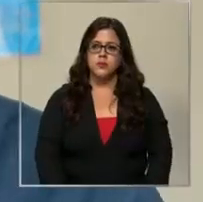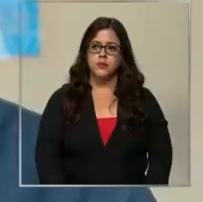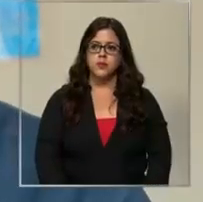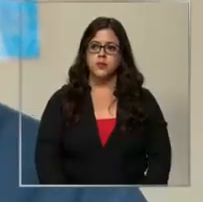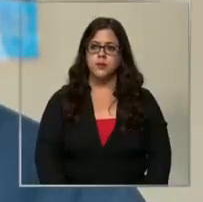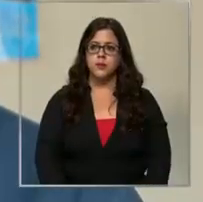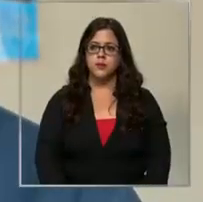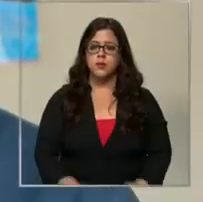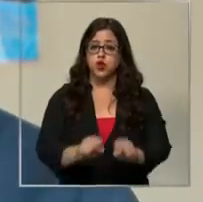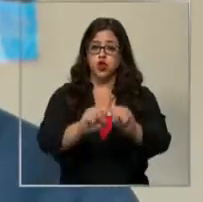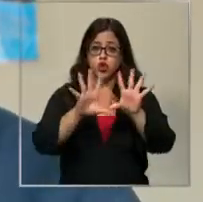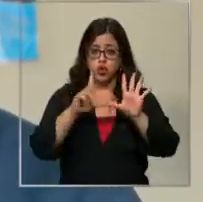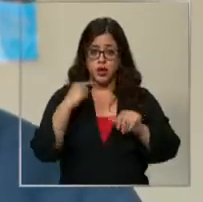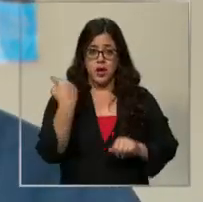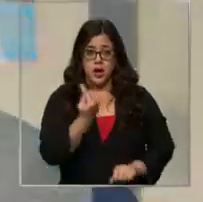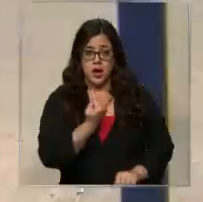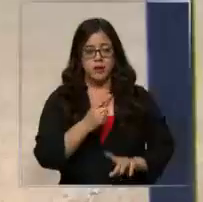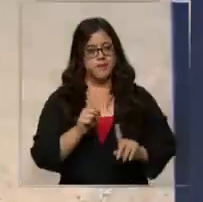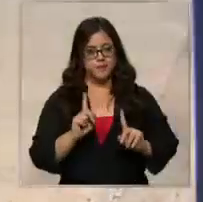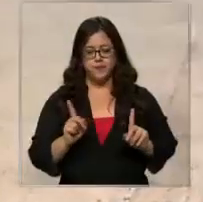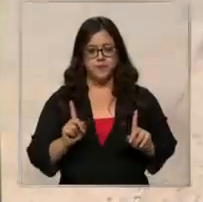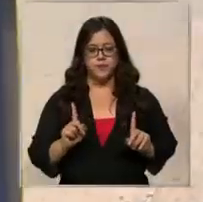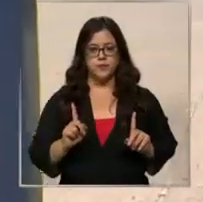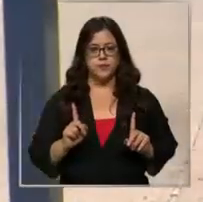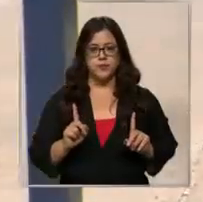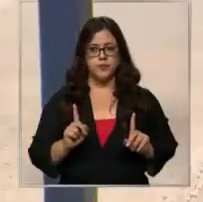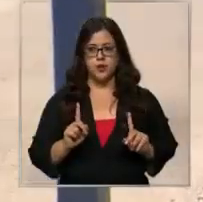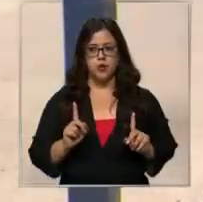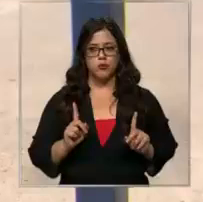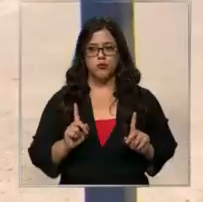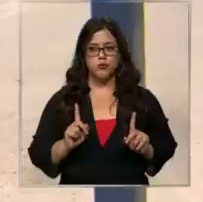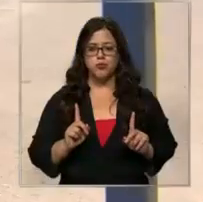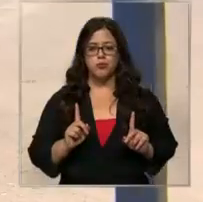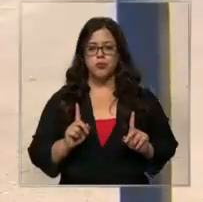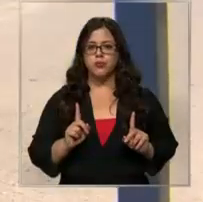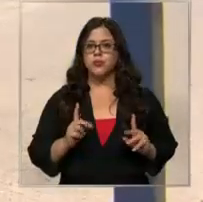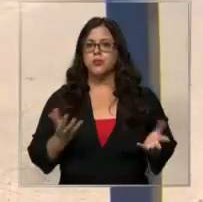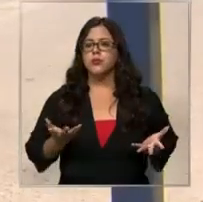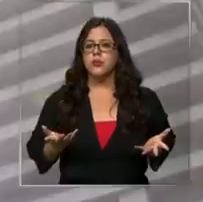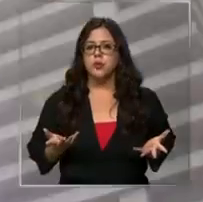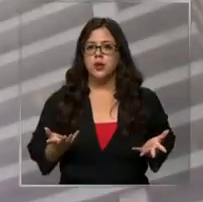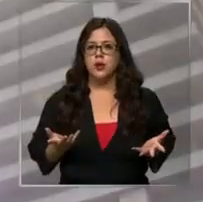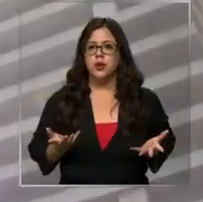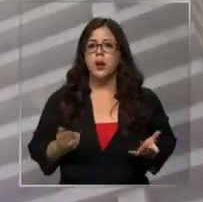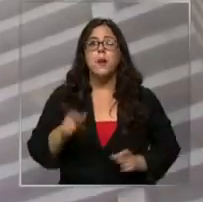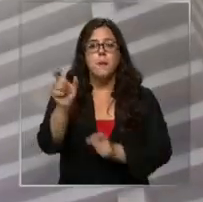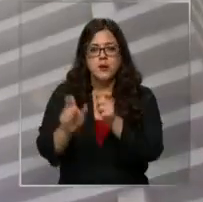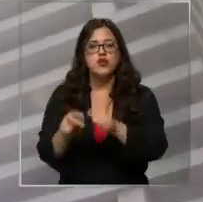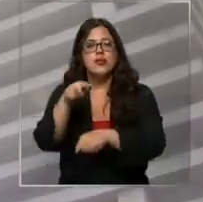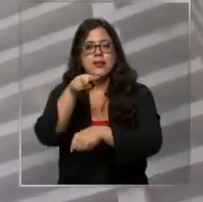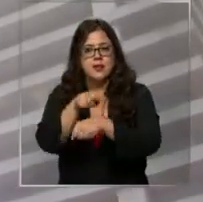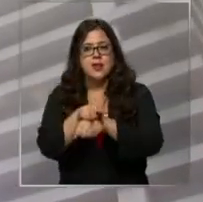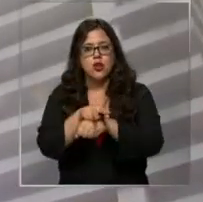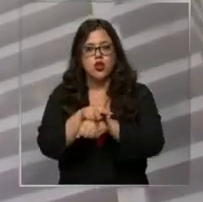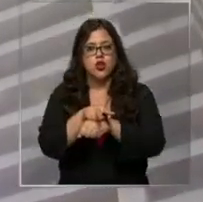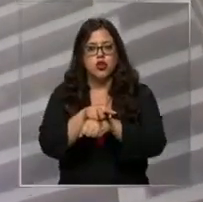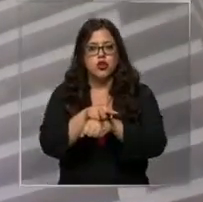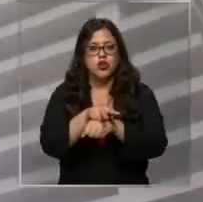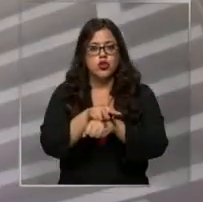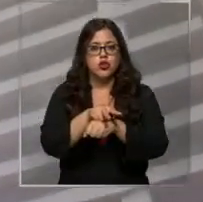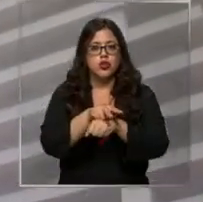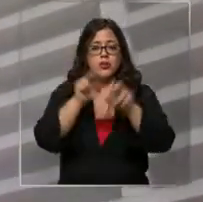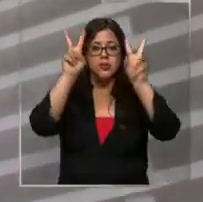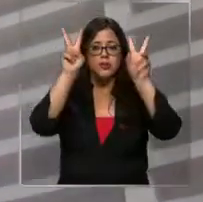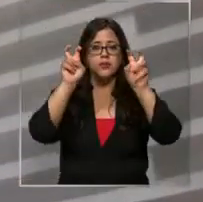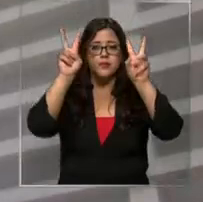No nos sorprende a nosotros, para nada. No nos sorprende porque efectivamente testigos dentro de la carpeta del